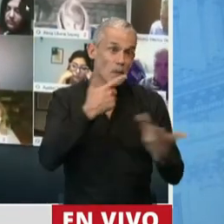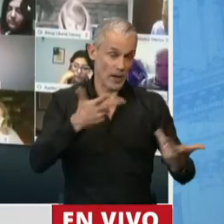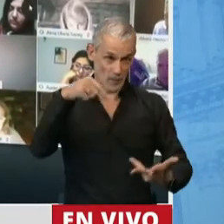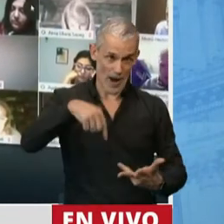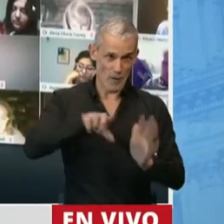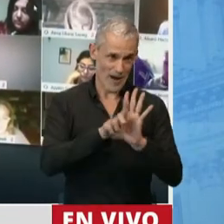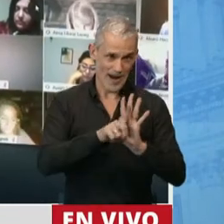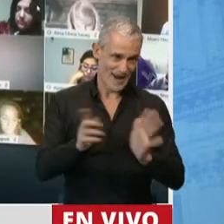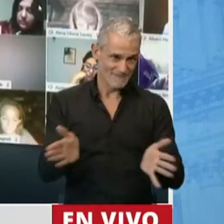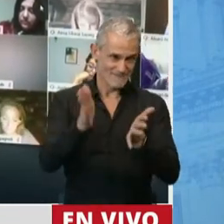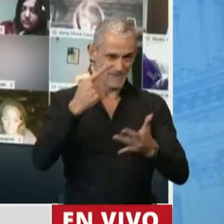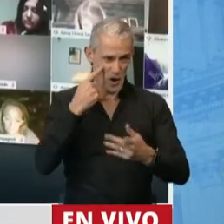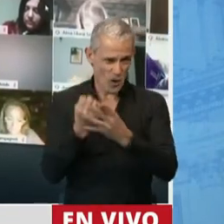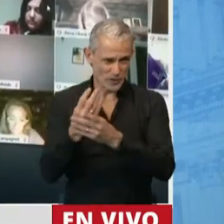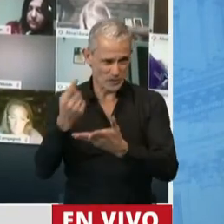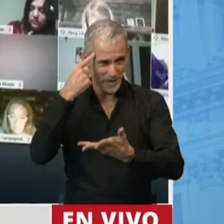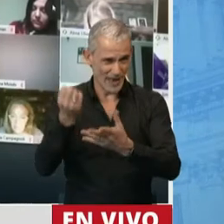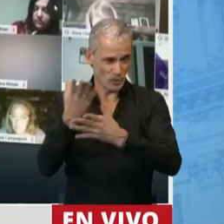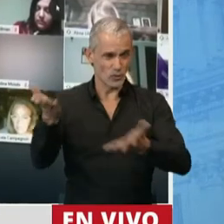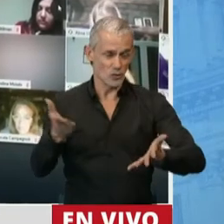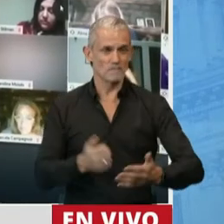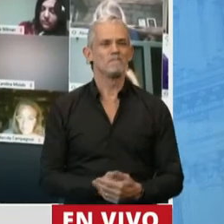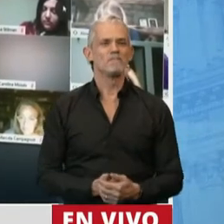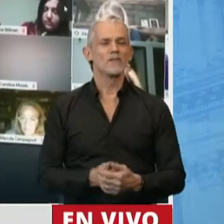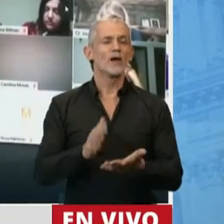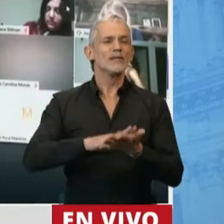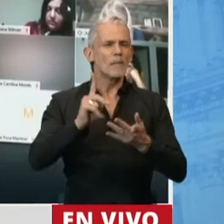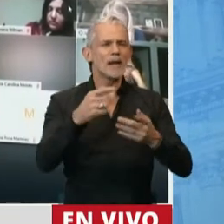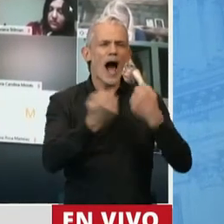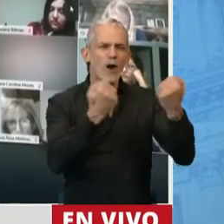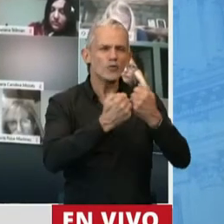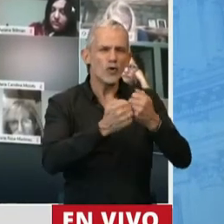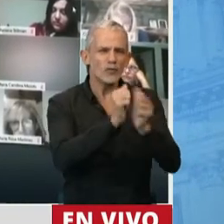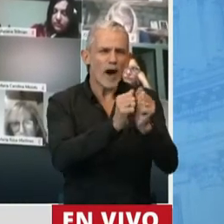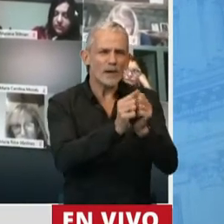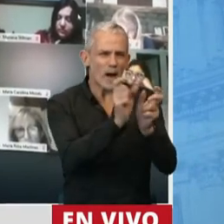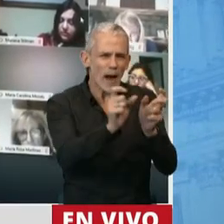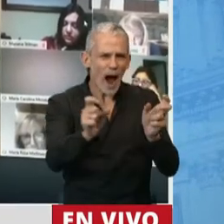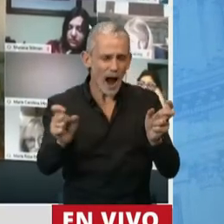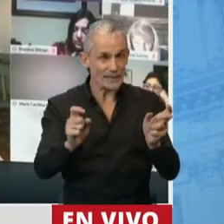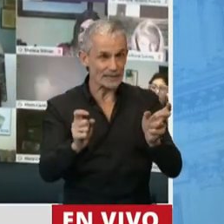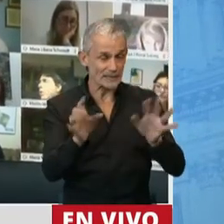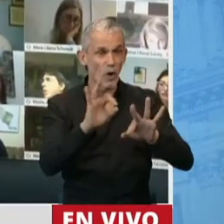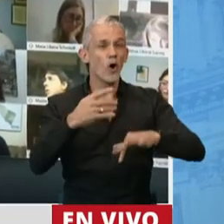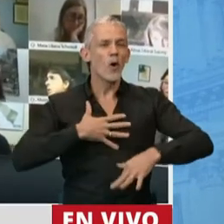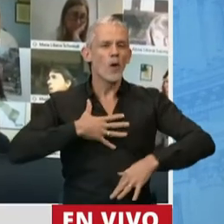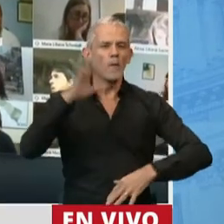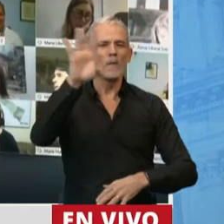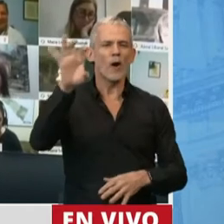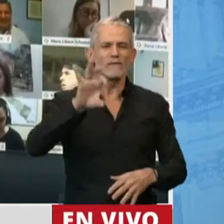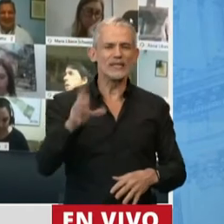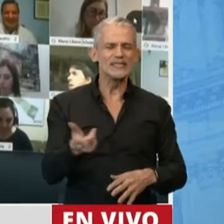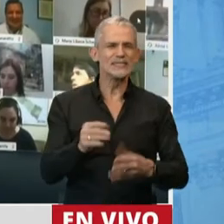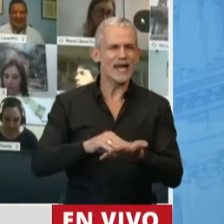este caso, como la industria autopartista o como en el caso de mi provincia,